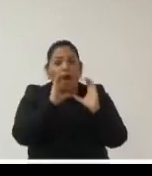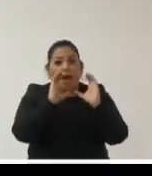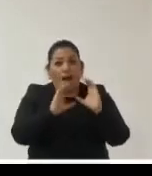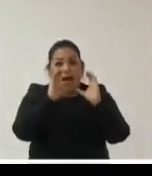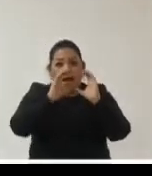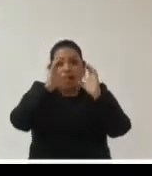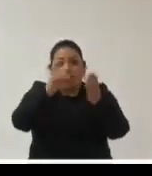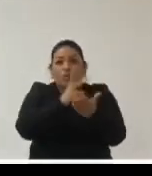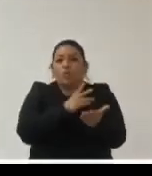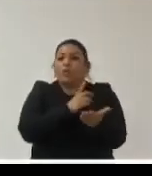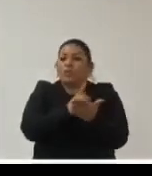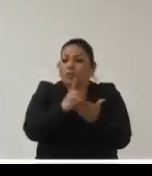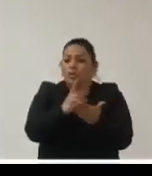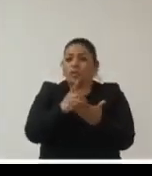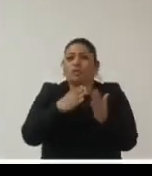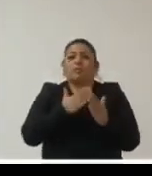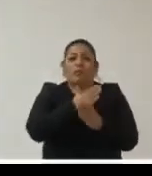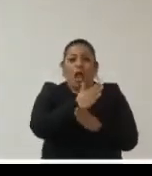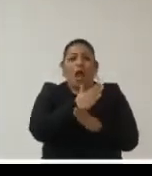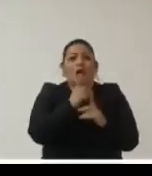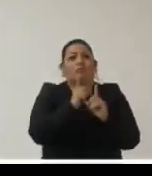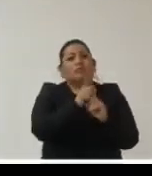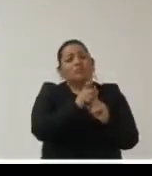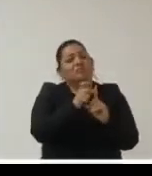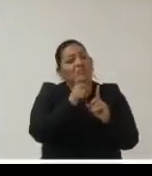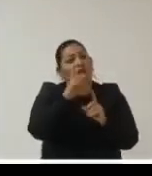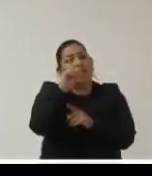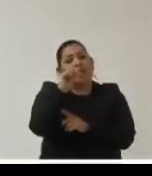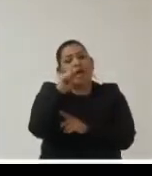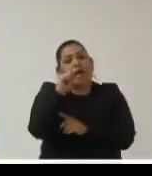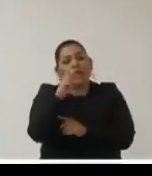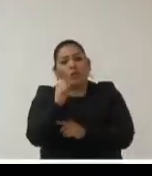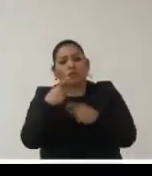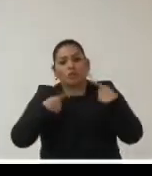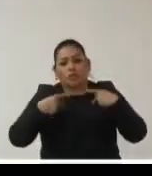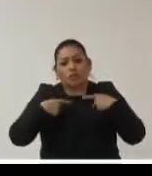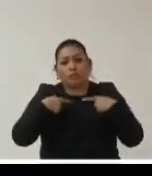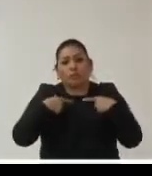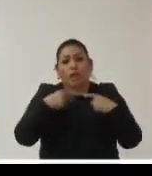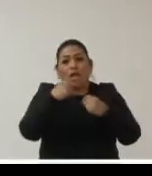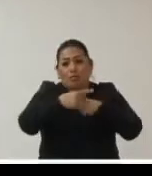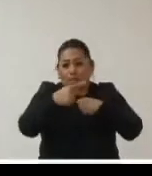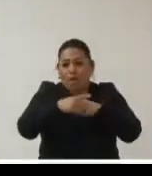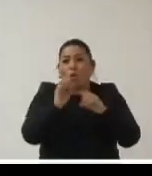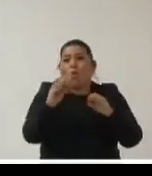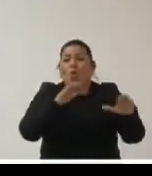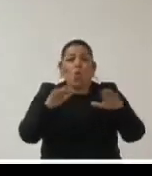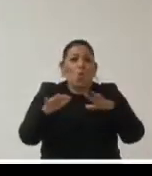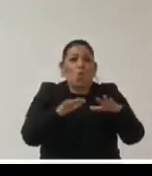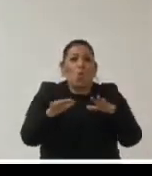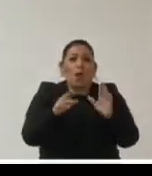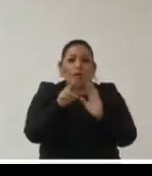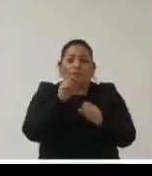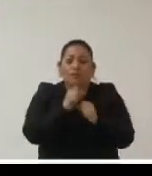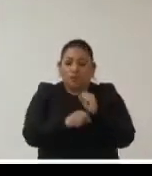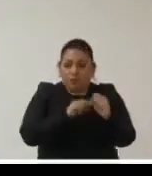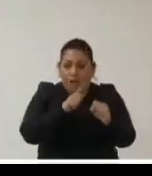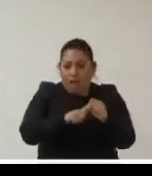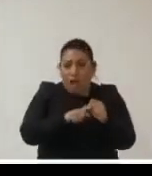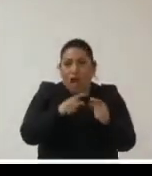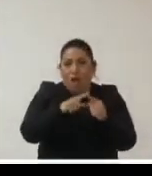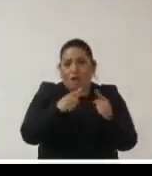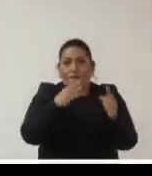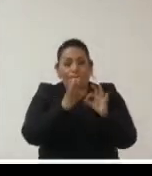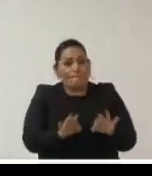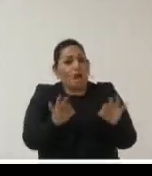derechos de acceso a la información y protección de datos personales ante situaciones de riesgo o desastres naturales esencialmente a